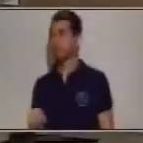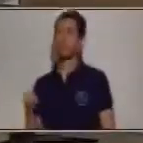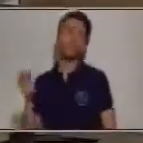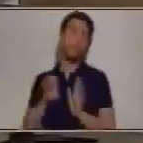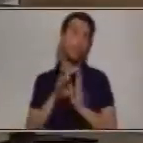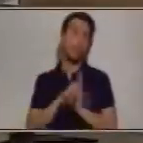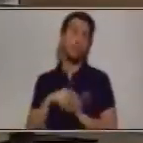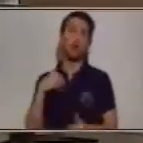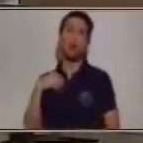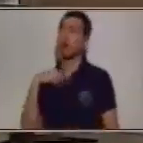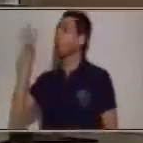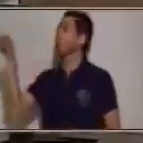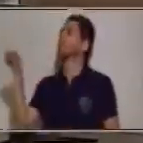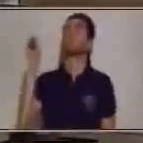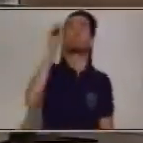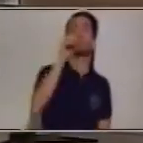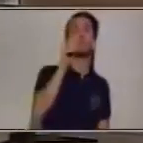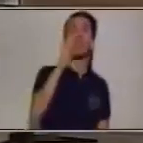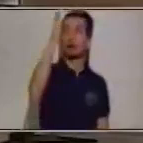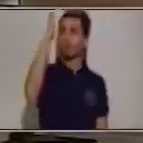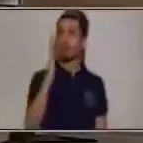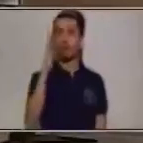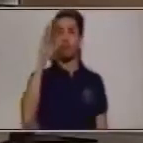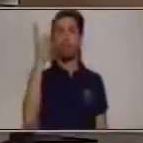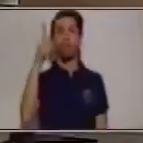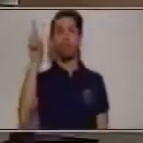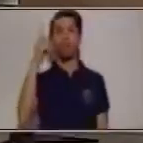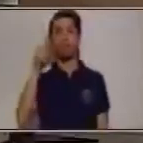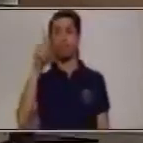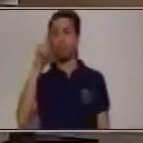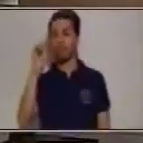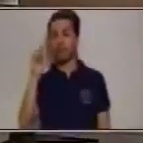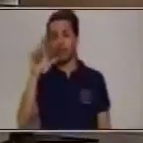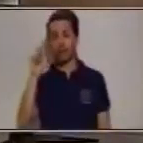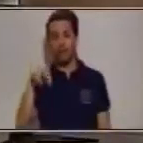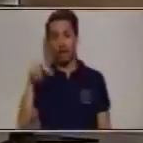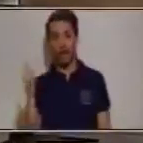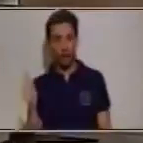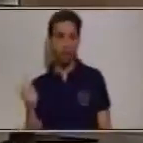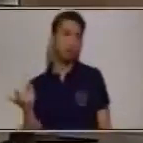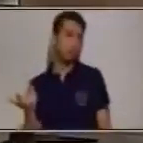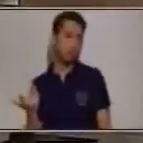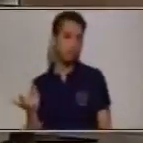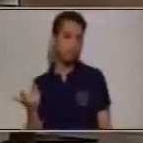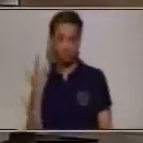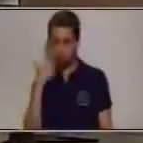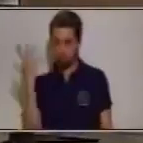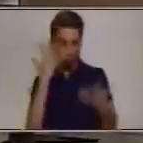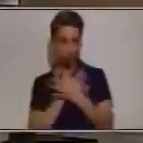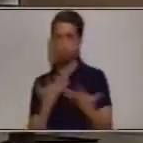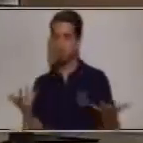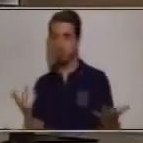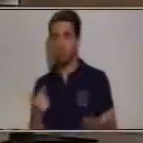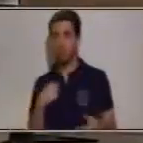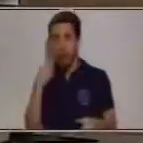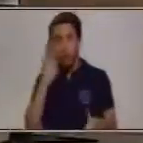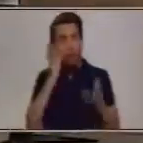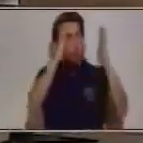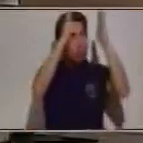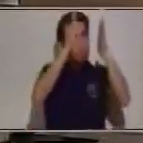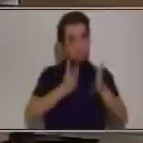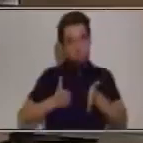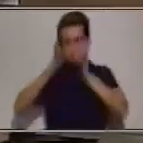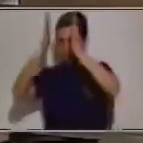coloco donde corresponde? Aquí tengo mi buzón. Tengo mi buzón y, por supuesto, yo lo tengo que colocar donde